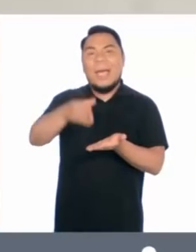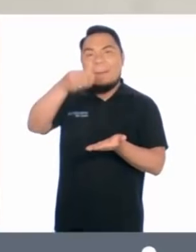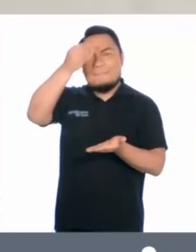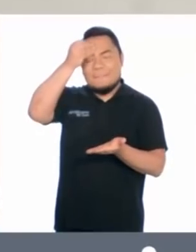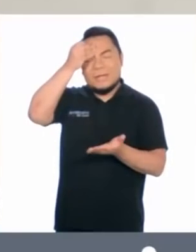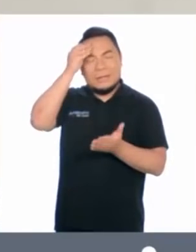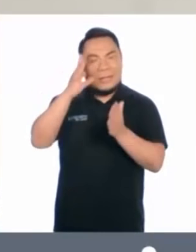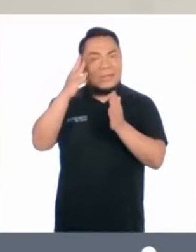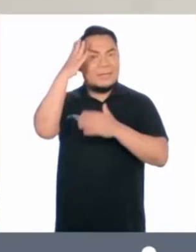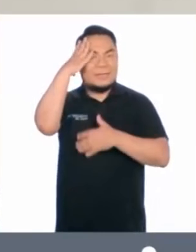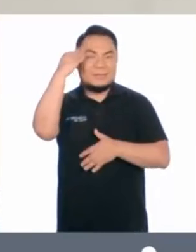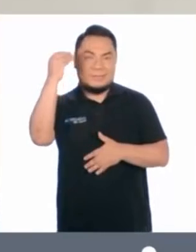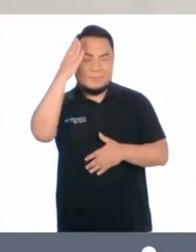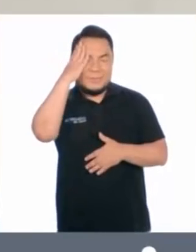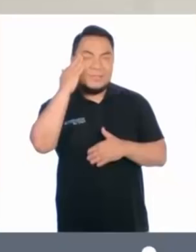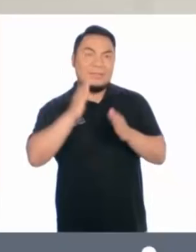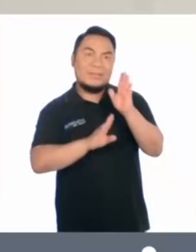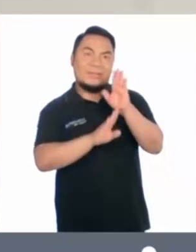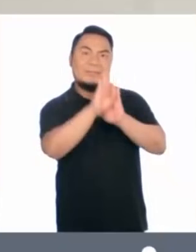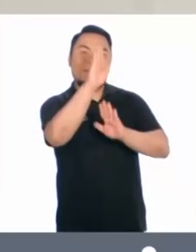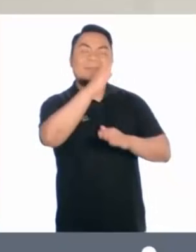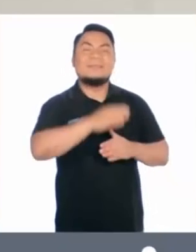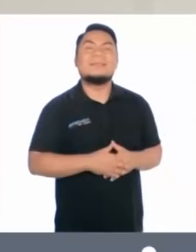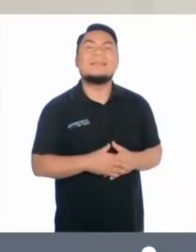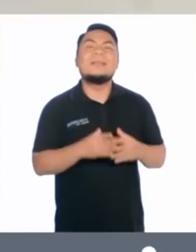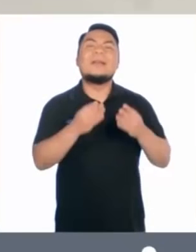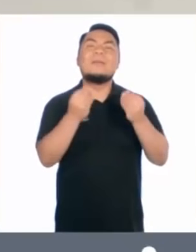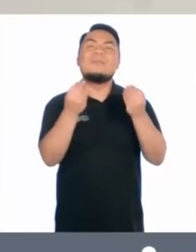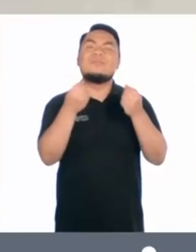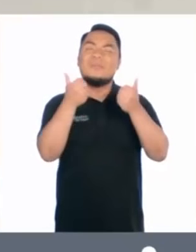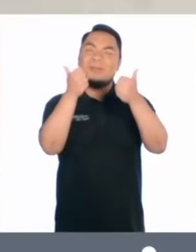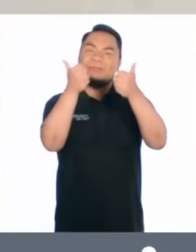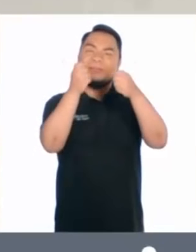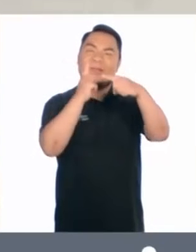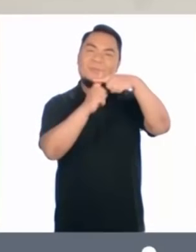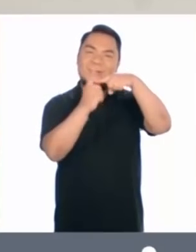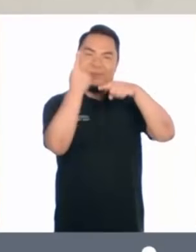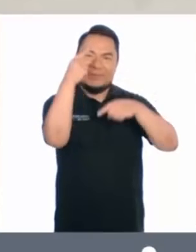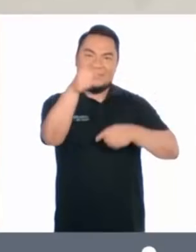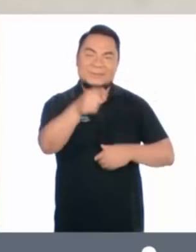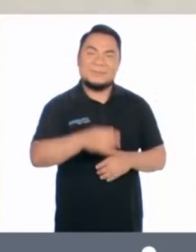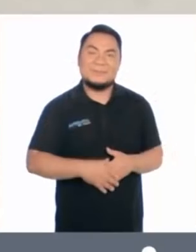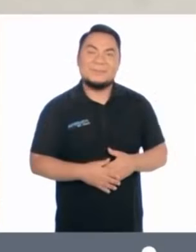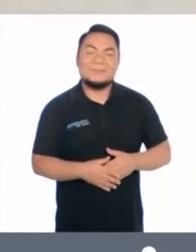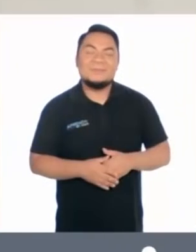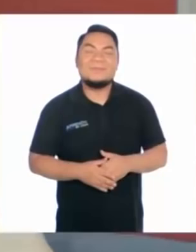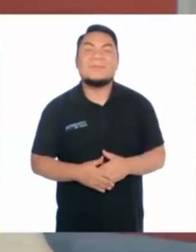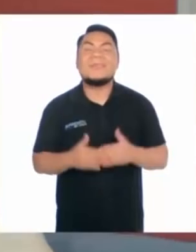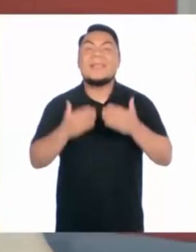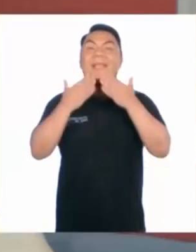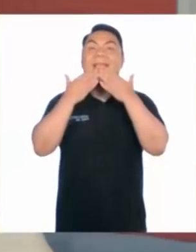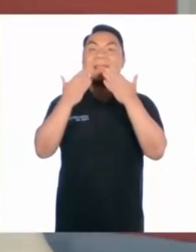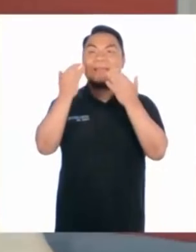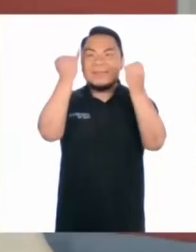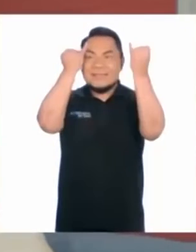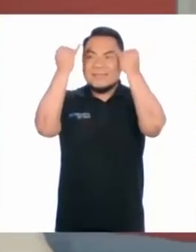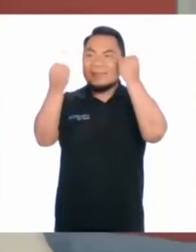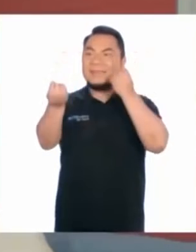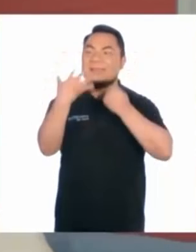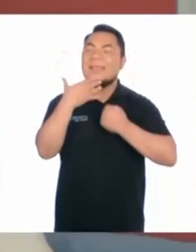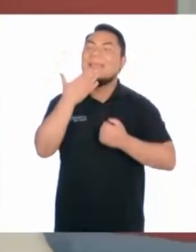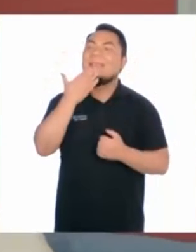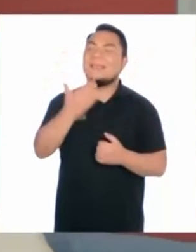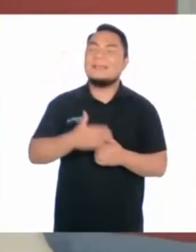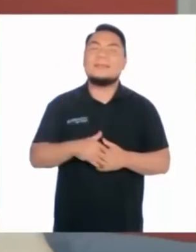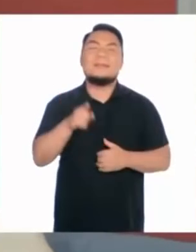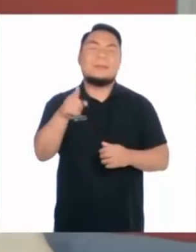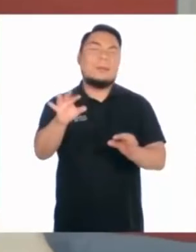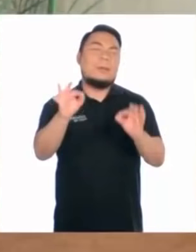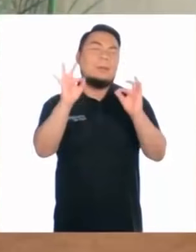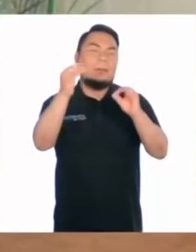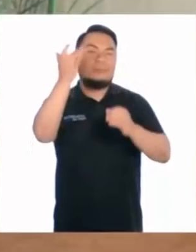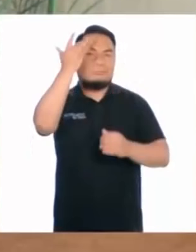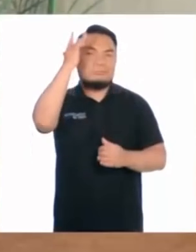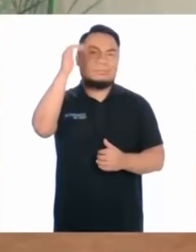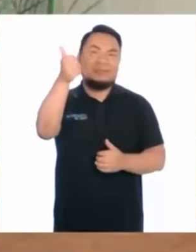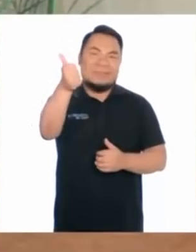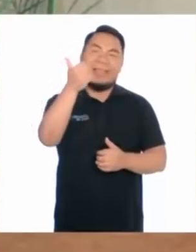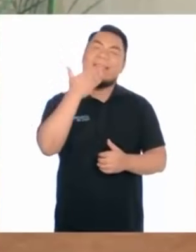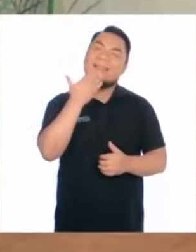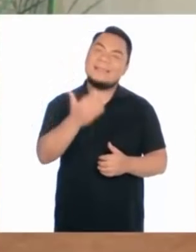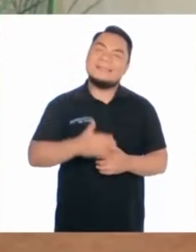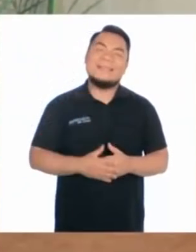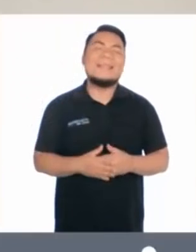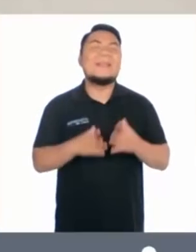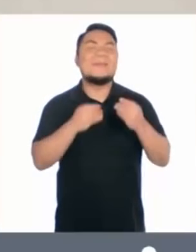experiencia para llegar al éxito. ¡Mucha buena vibra! ¡Qué grandes ideas nos has dado! ¡Eres una